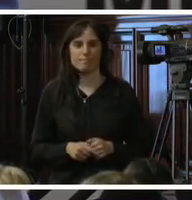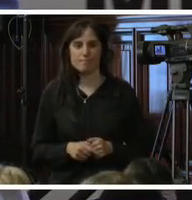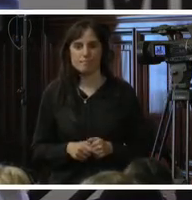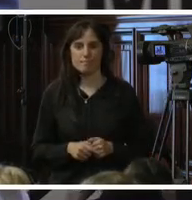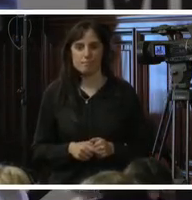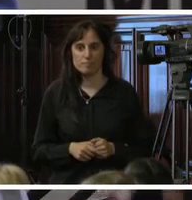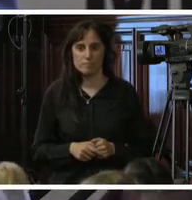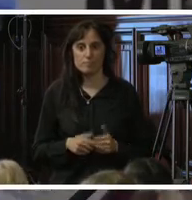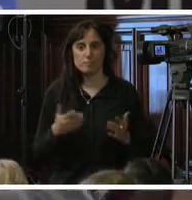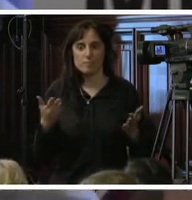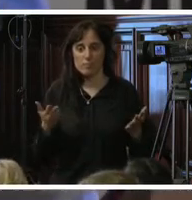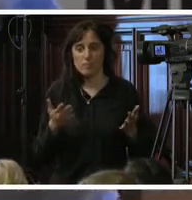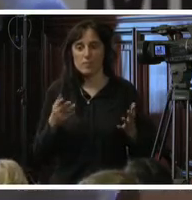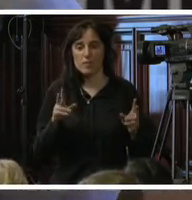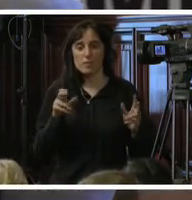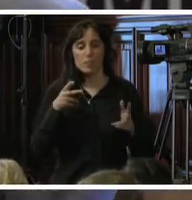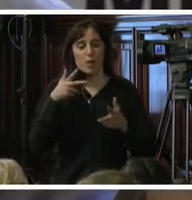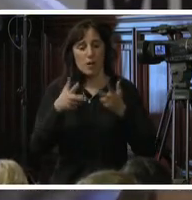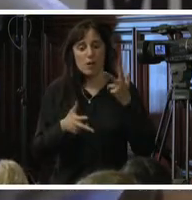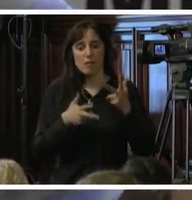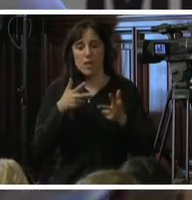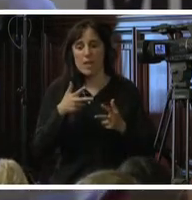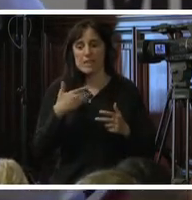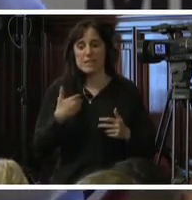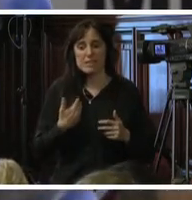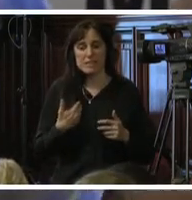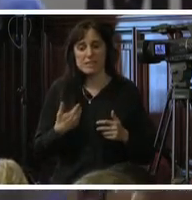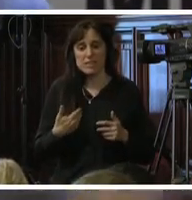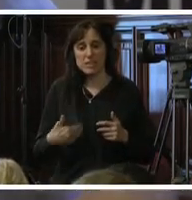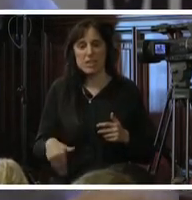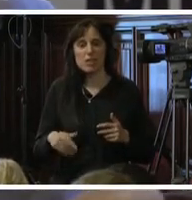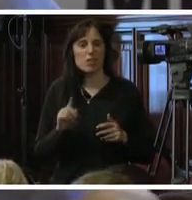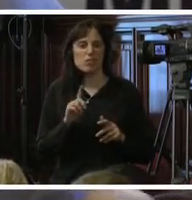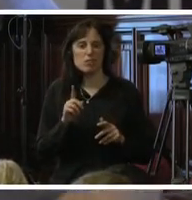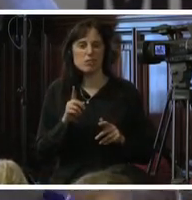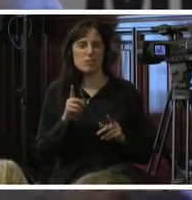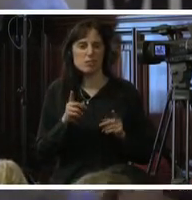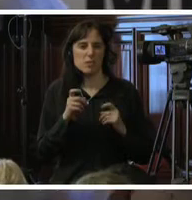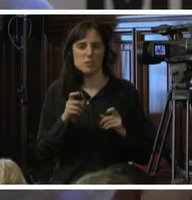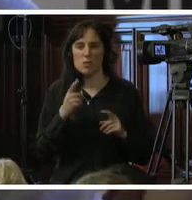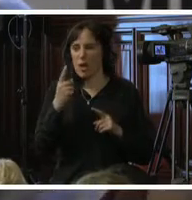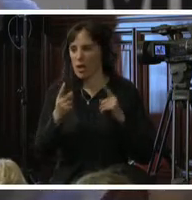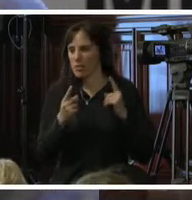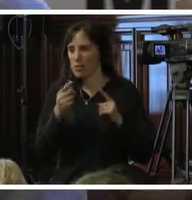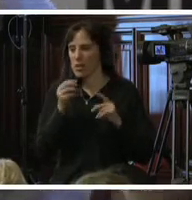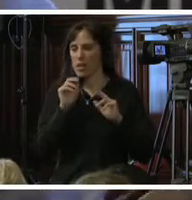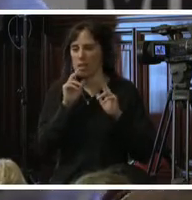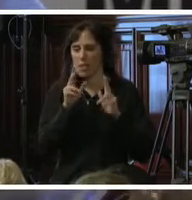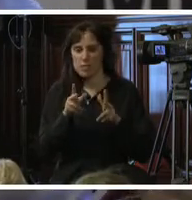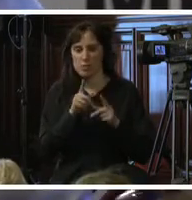Vamos a hablar francamente, yo no creo que tenga que usar el tiempo para hacer comentarios de alguna de las cosas que dijiste, pero